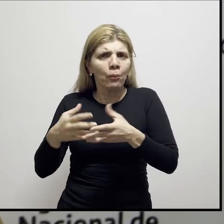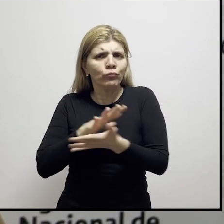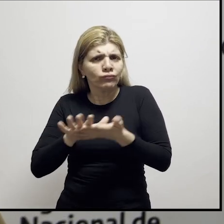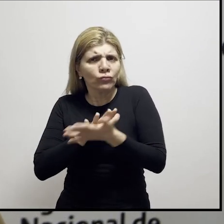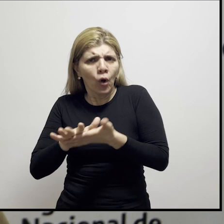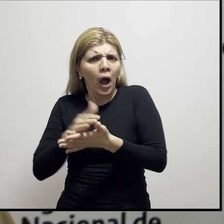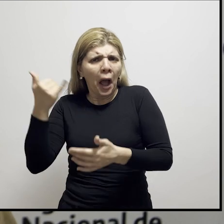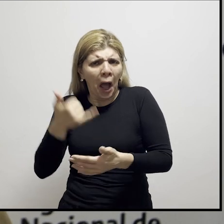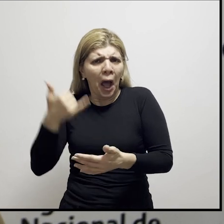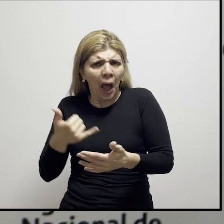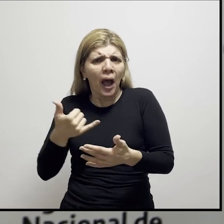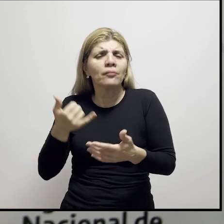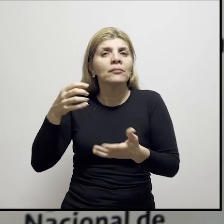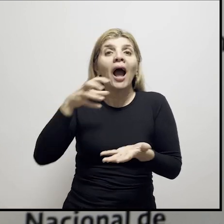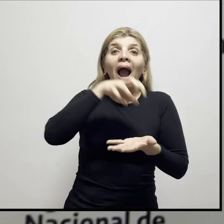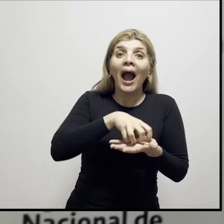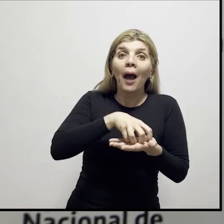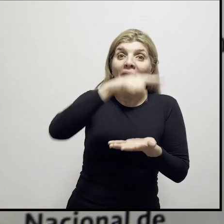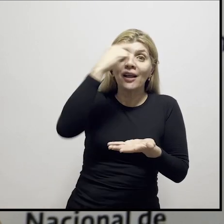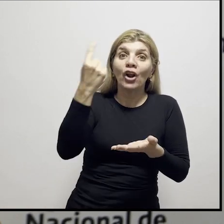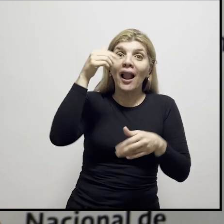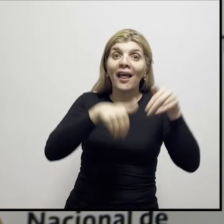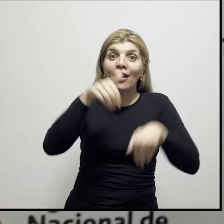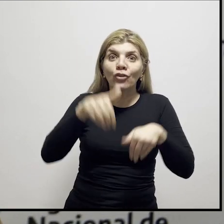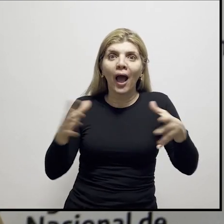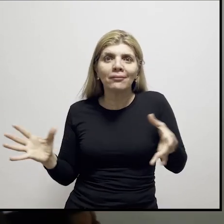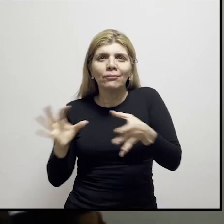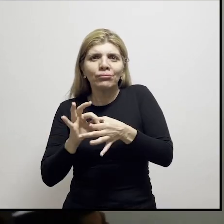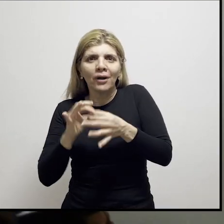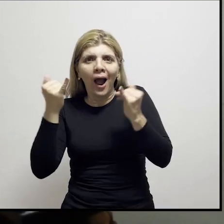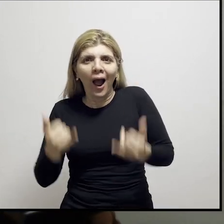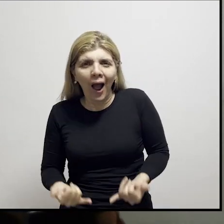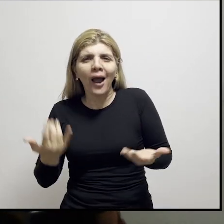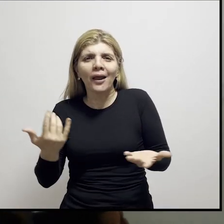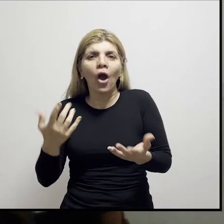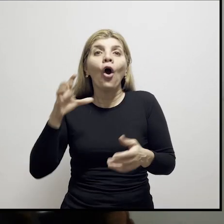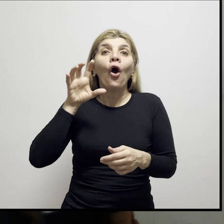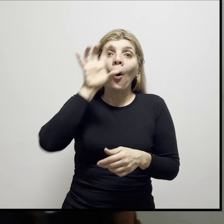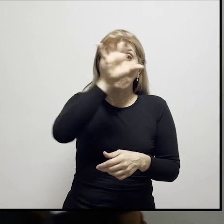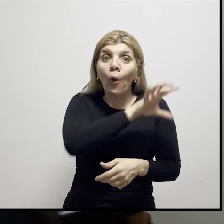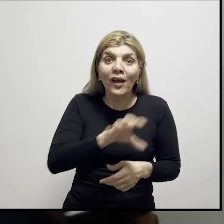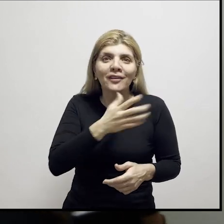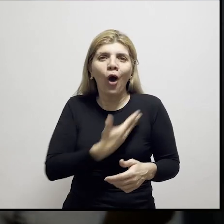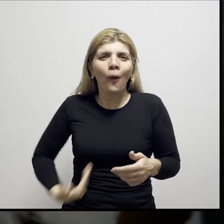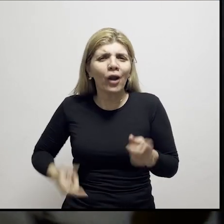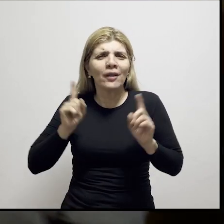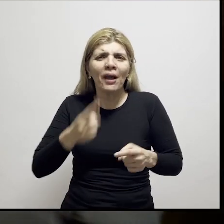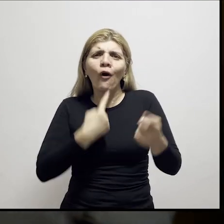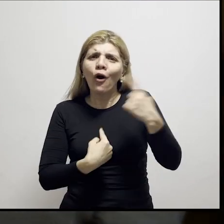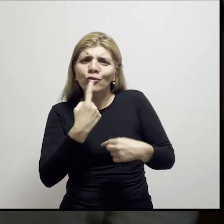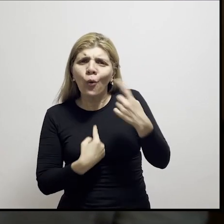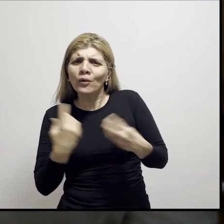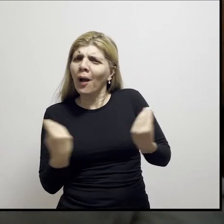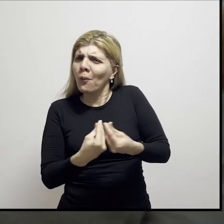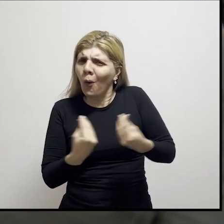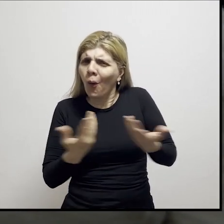resolver, gracias a la articulación con la Cámara Nacional Electoral, con los juzgados, con los gobiernos provinciales, muchas de las consultas que nos están llegando,